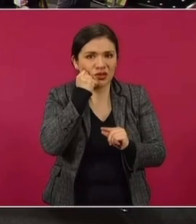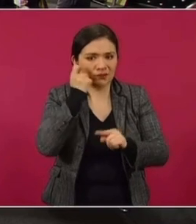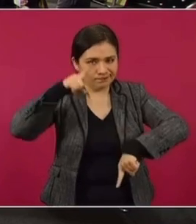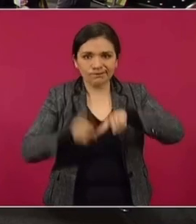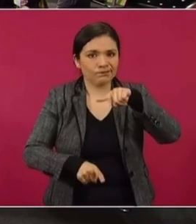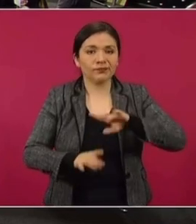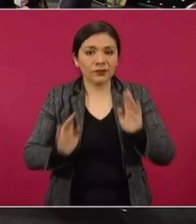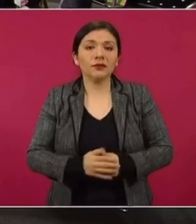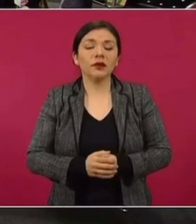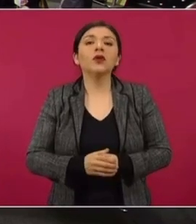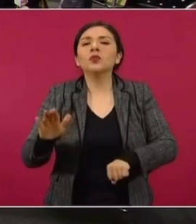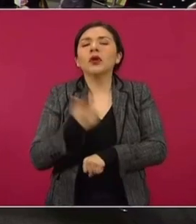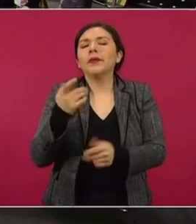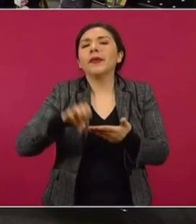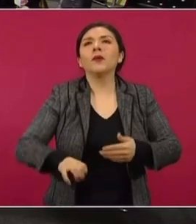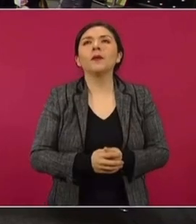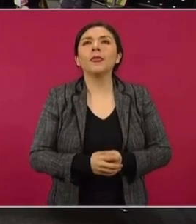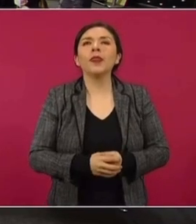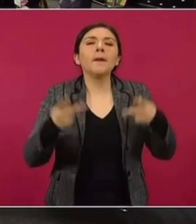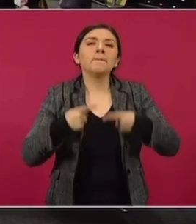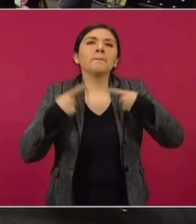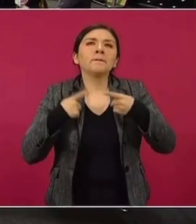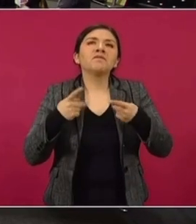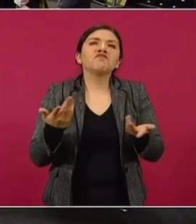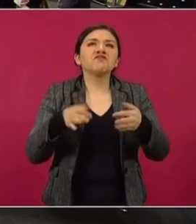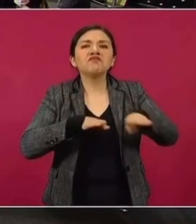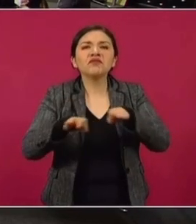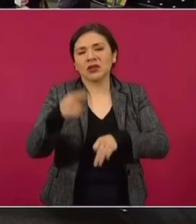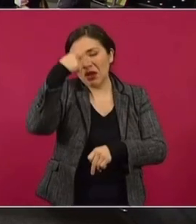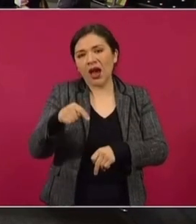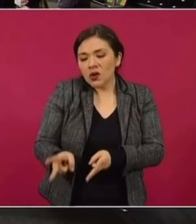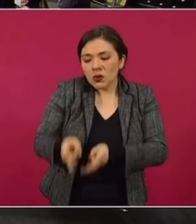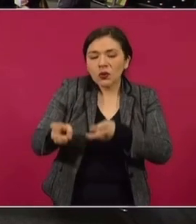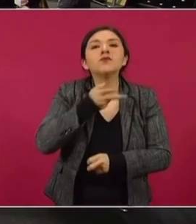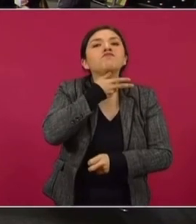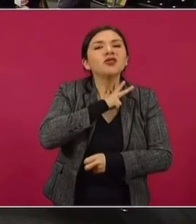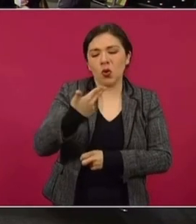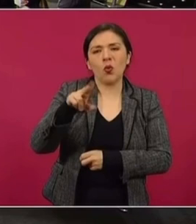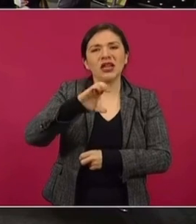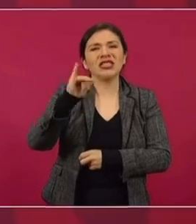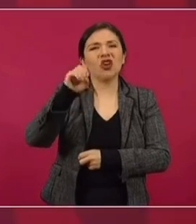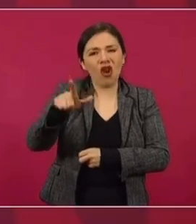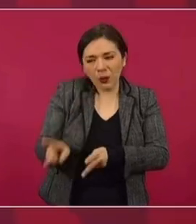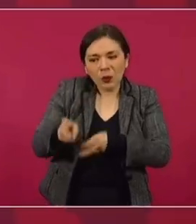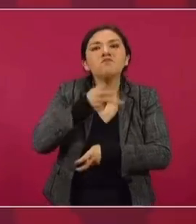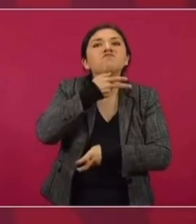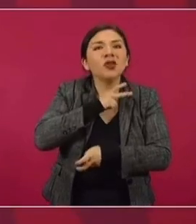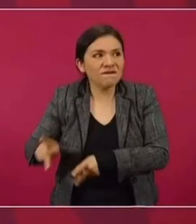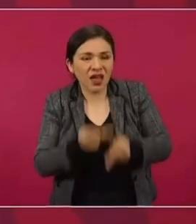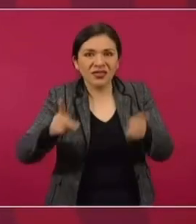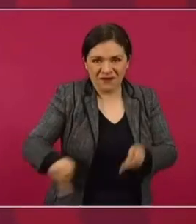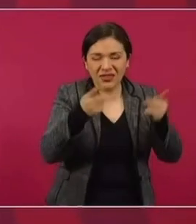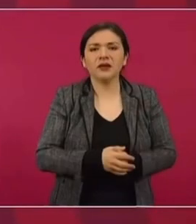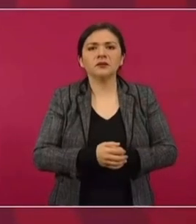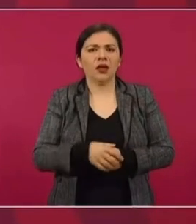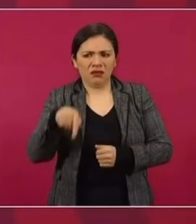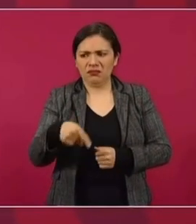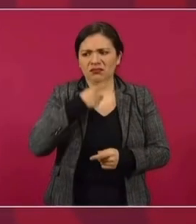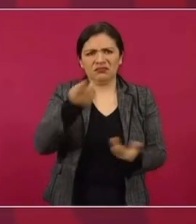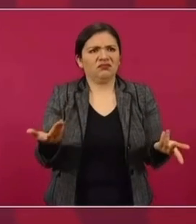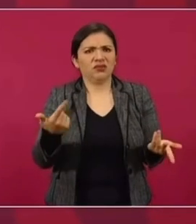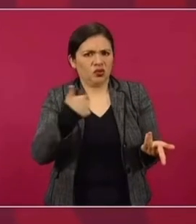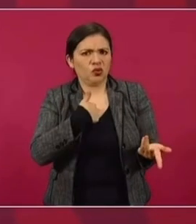Porque el que se dedicaba al huachicol en los pueblos decía, ¿cómo no voy yo